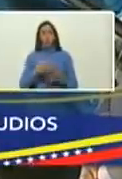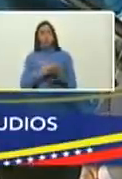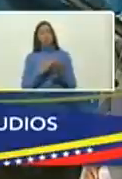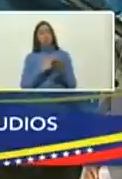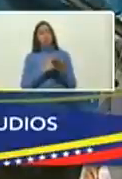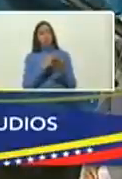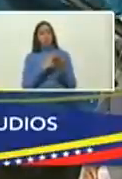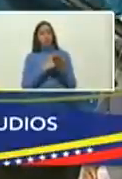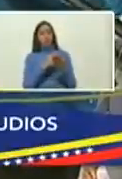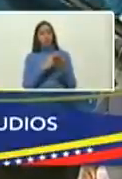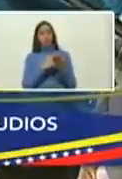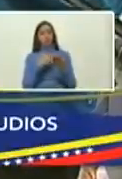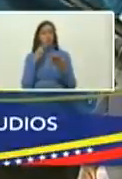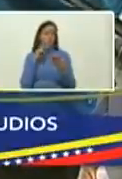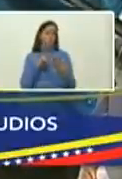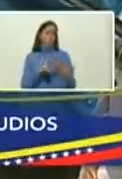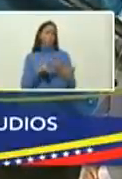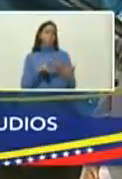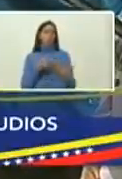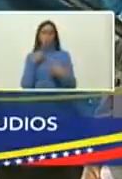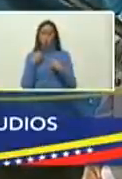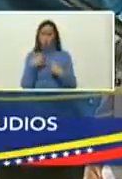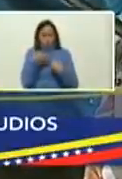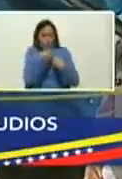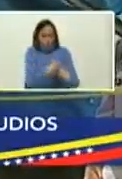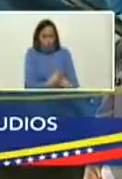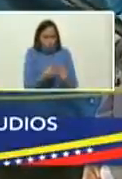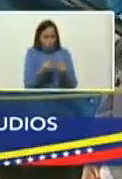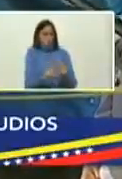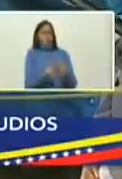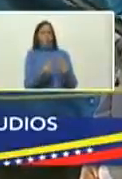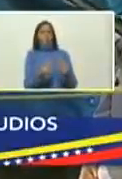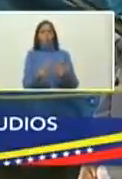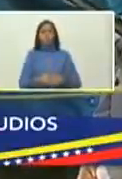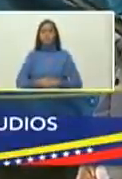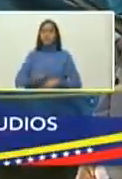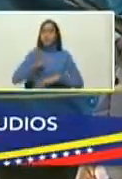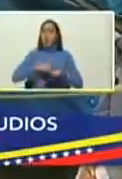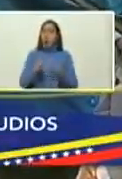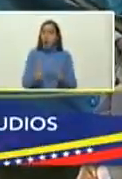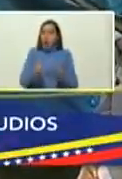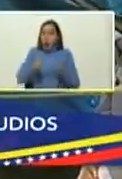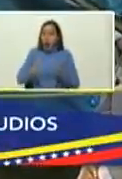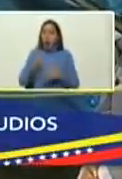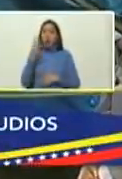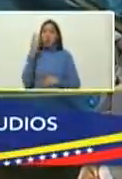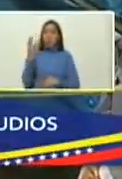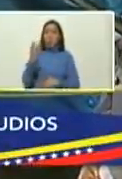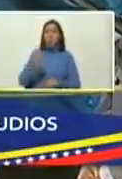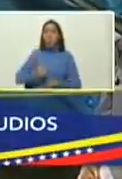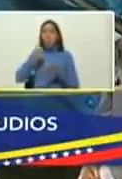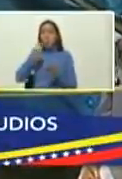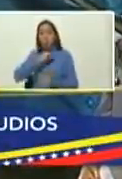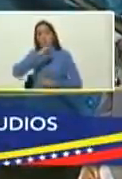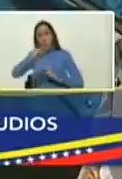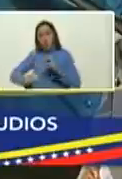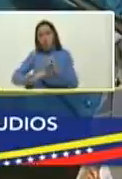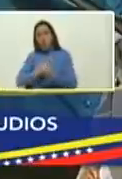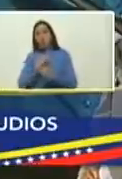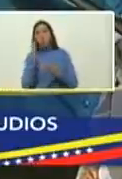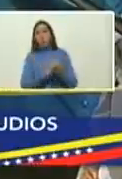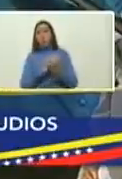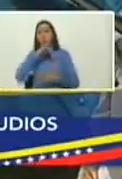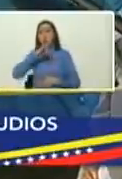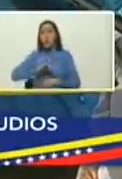de verdad de mucho interés que ha ganado el cuarto premio internacional de novela